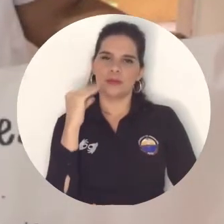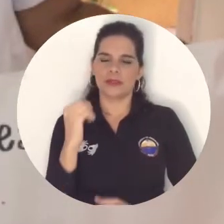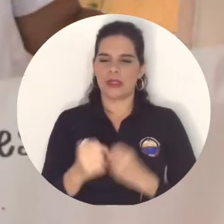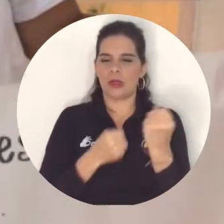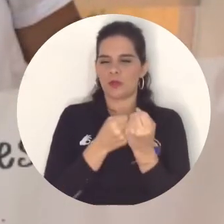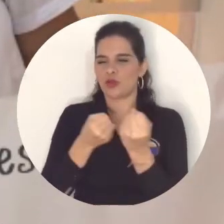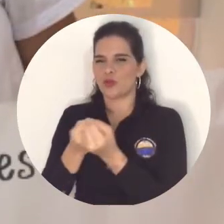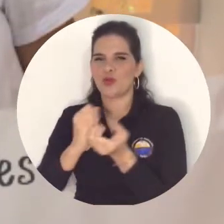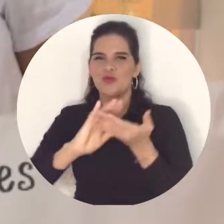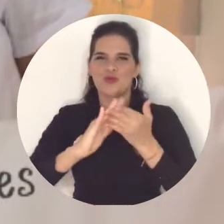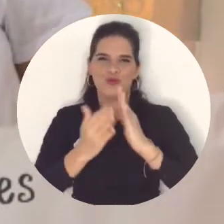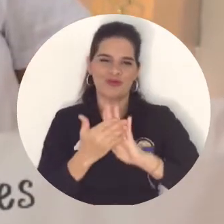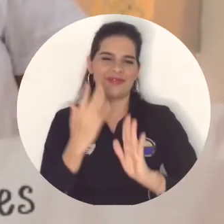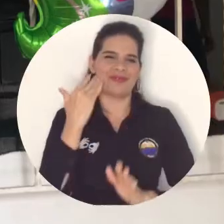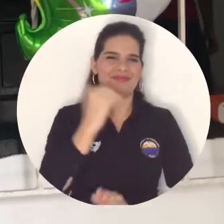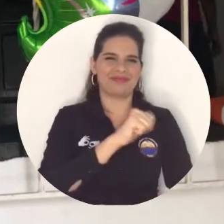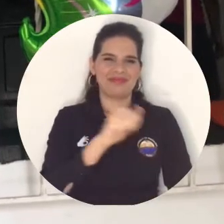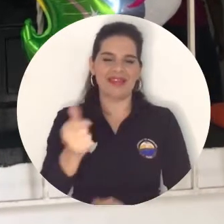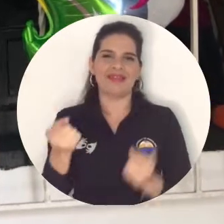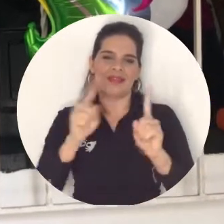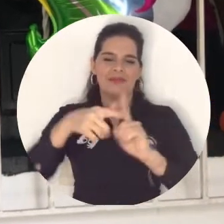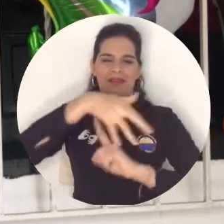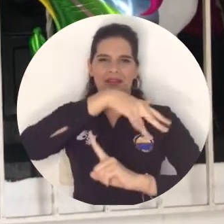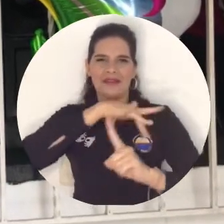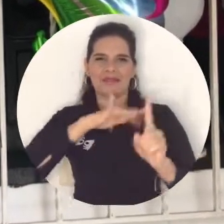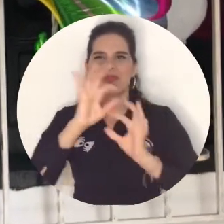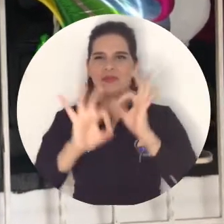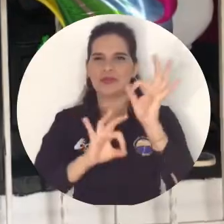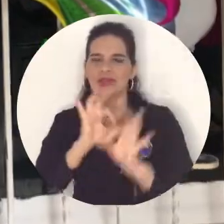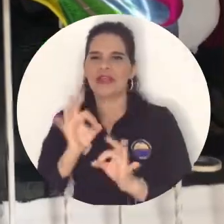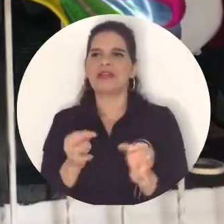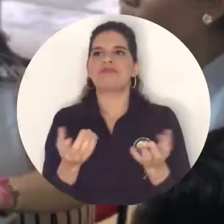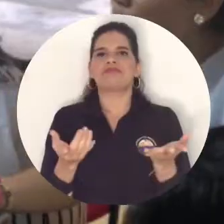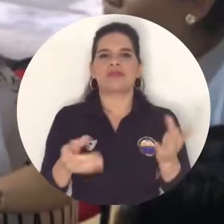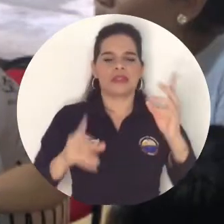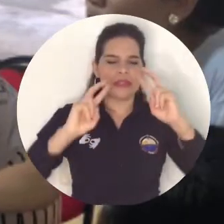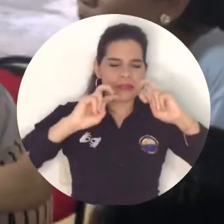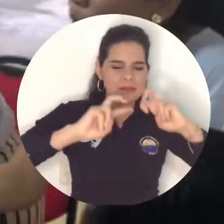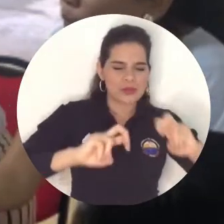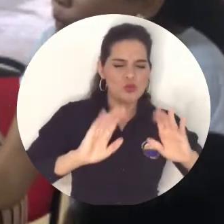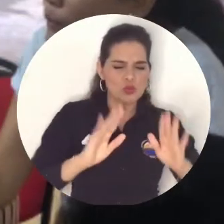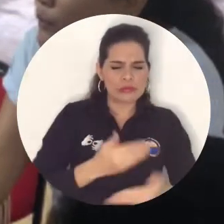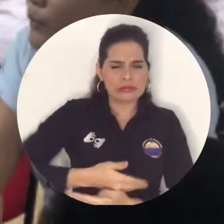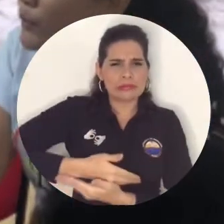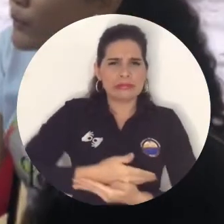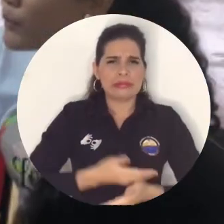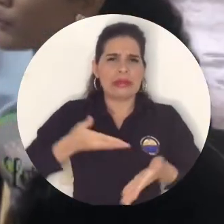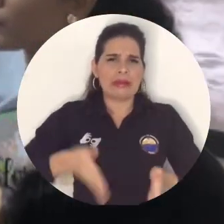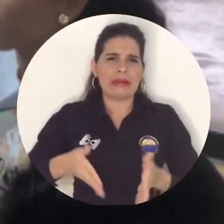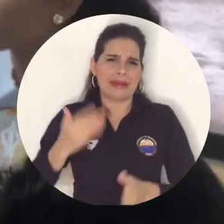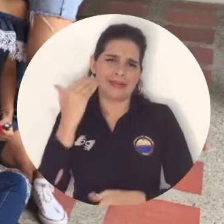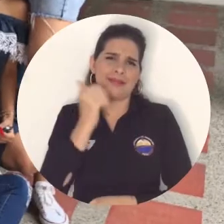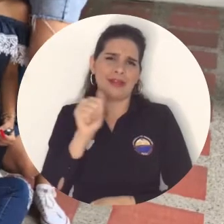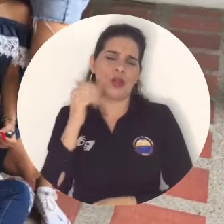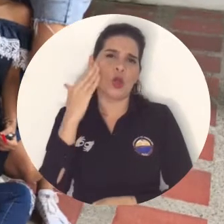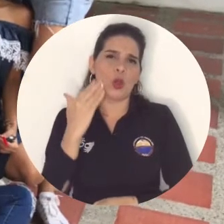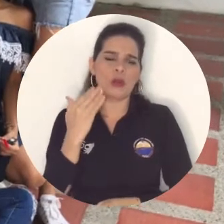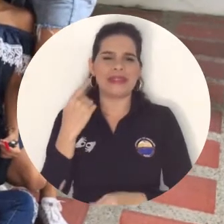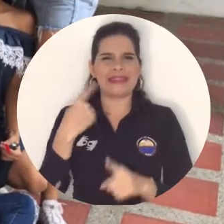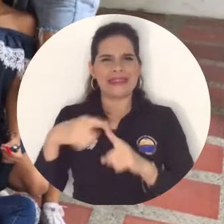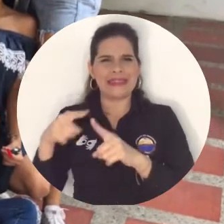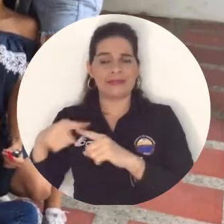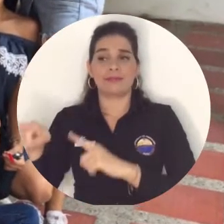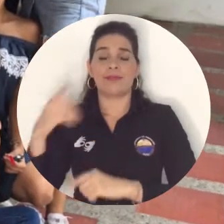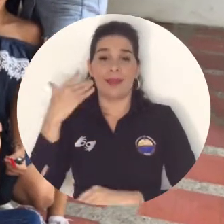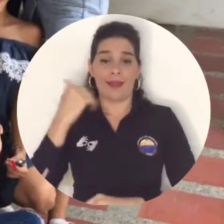comunidades, proyectos de impacto ambiental, investigaciones sobre maternidad precoz y creación de políticas públicas, sumados a su activismo como